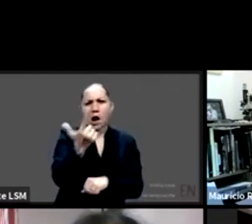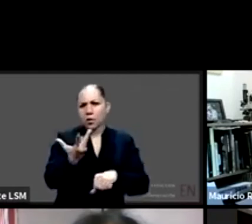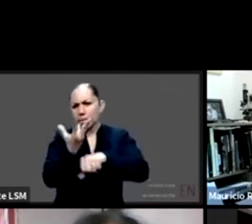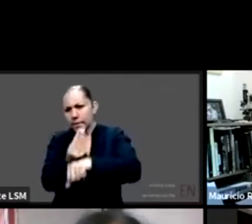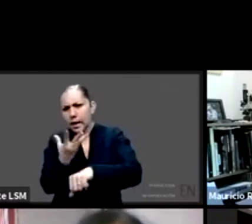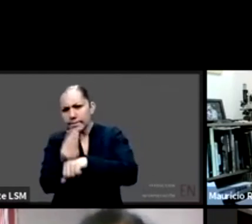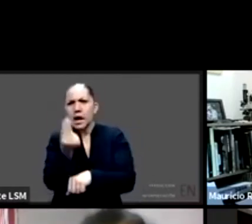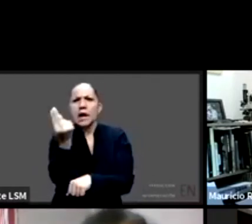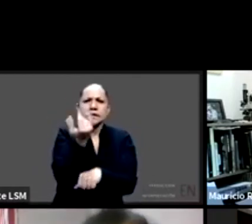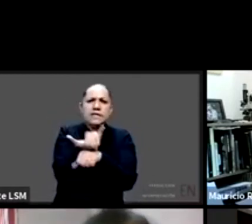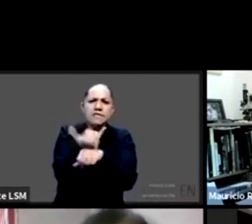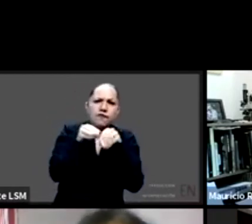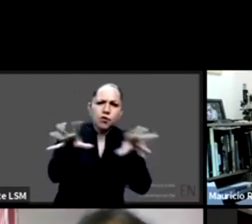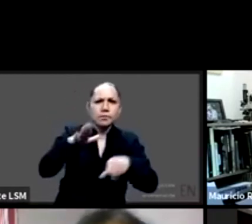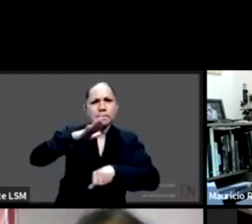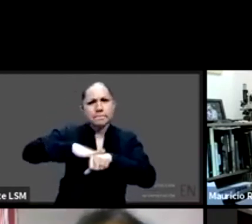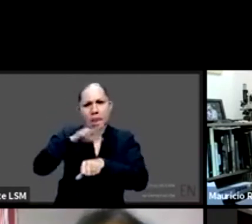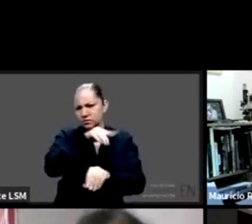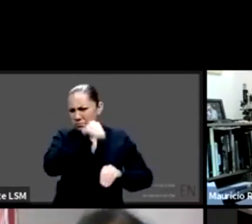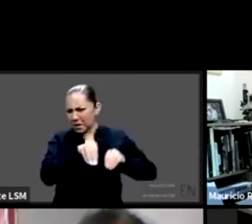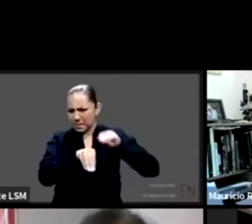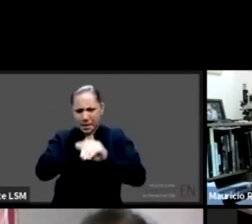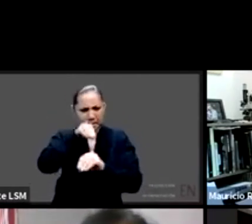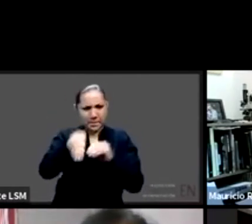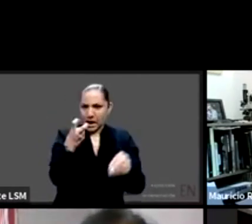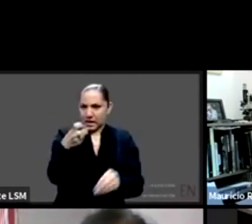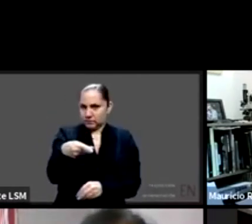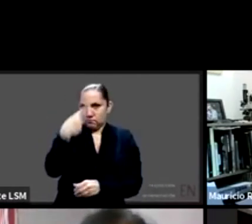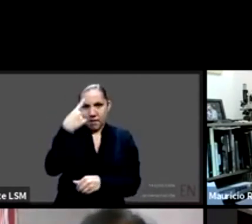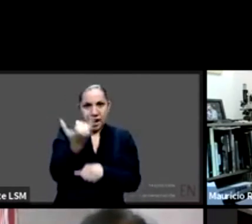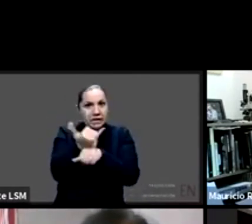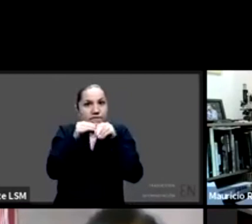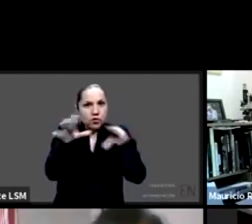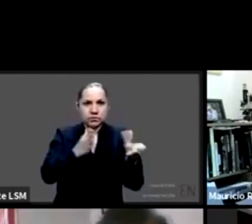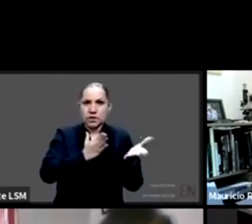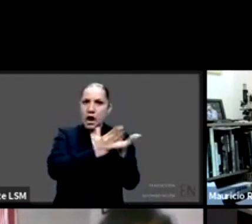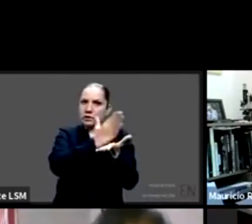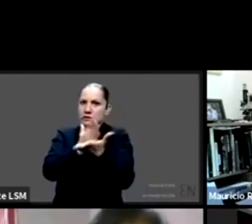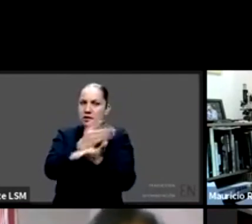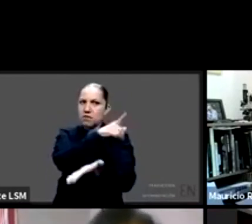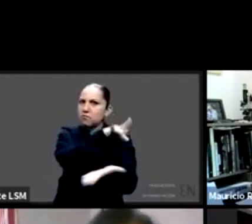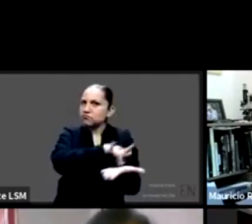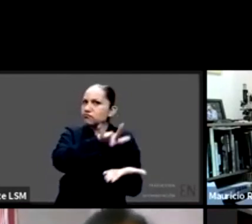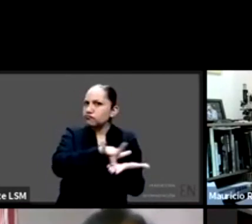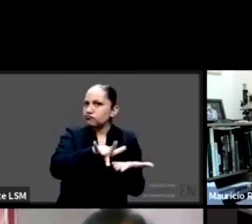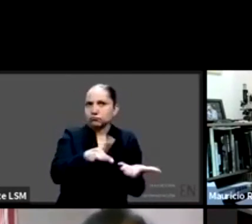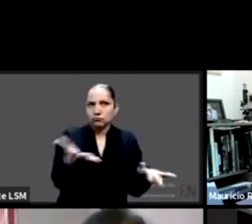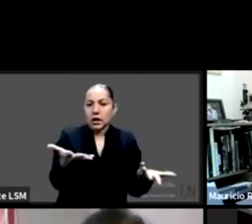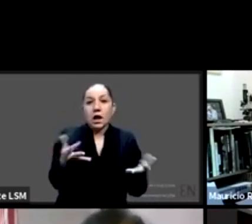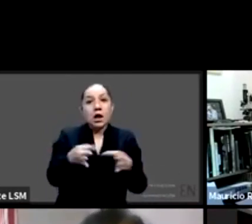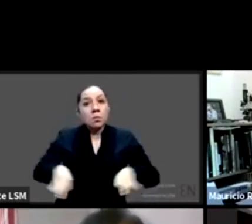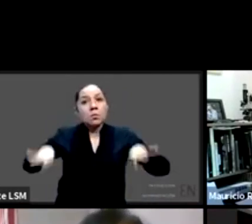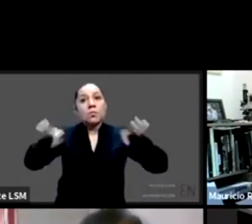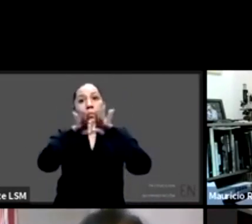información accesible decir que coronavirus no afecta a